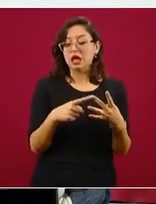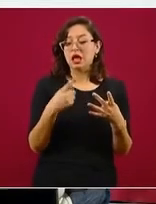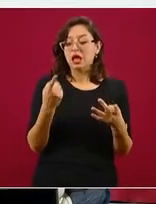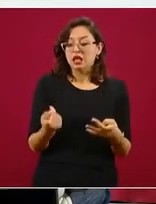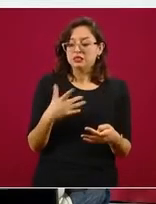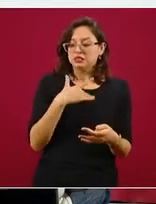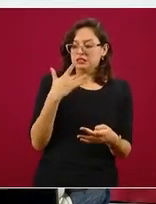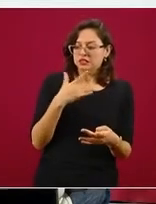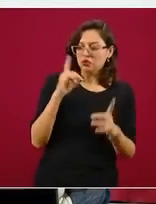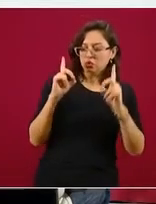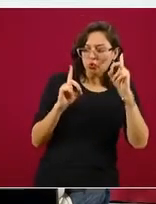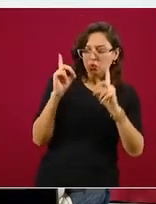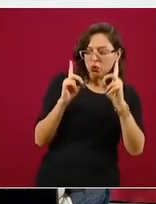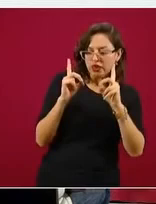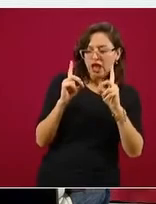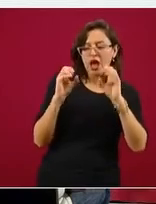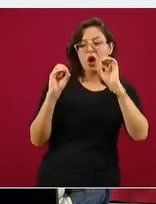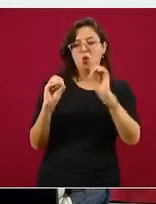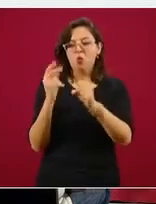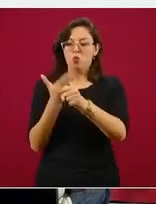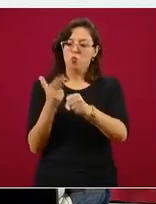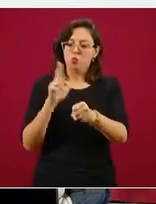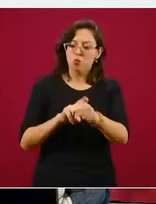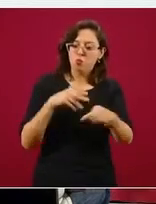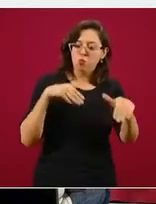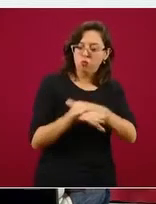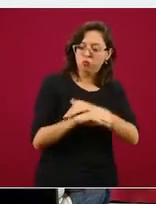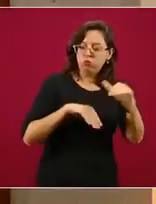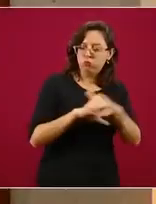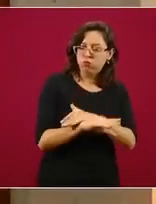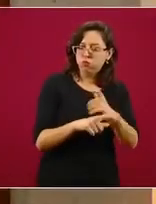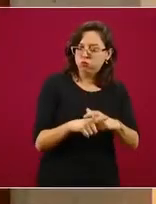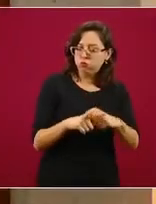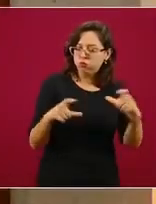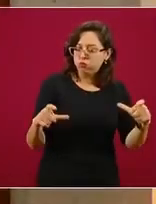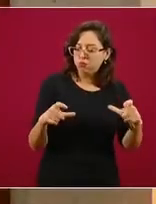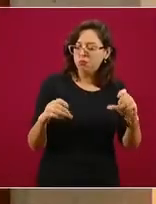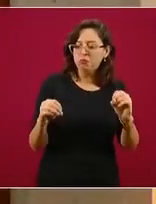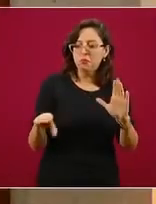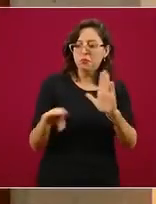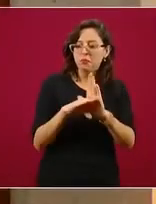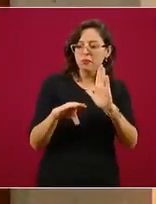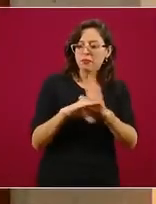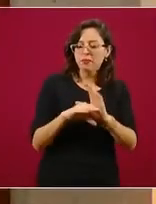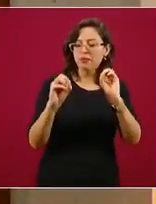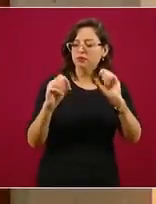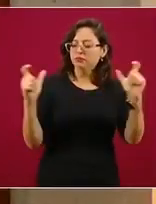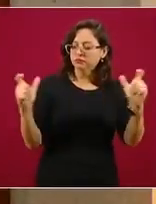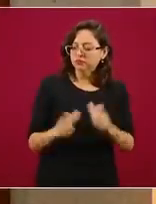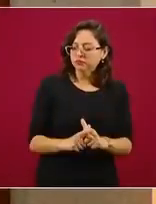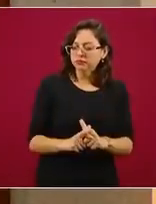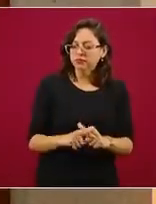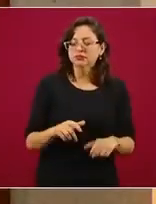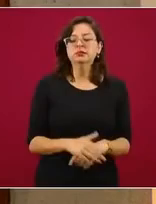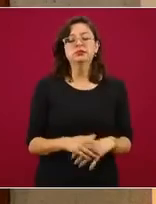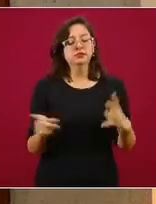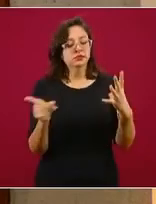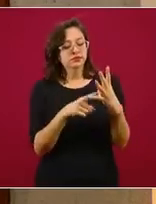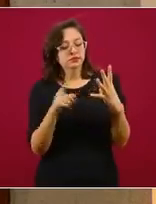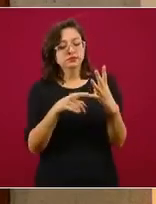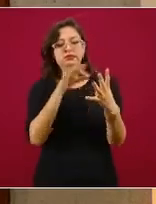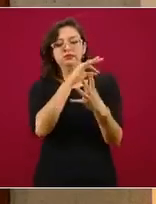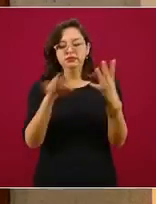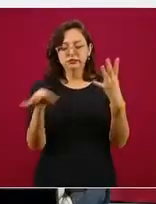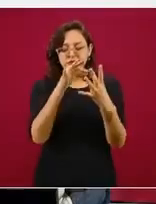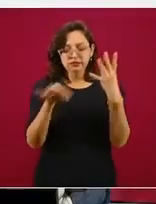hospitalización está en ascenso, está en estabilidad o está en descenso. Y finalmente, no por ello menos importante,